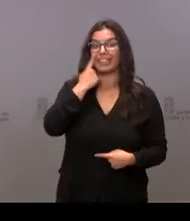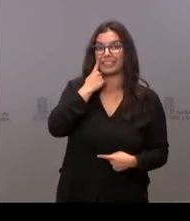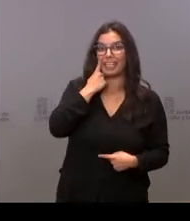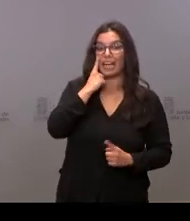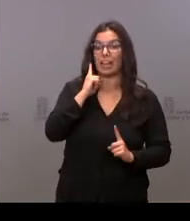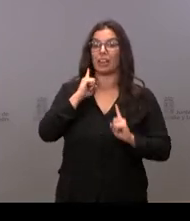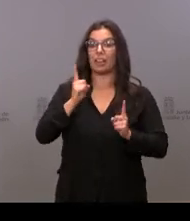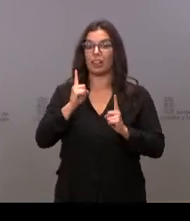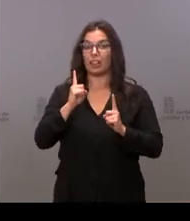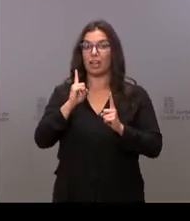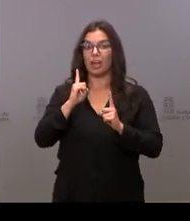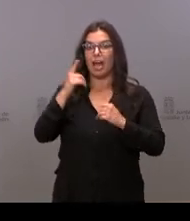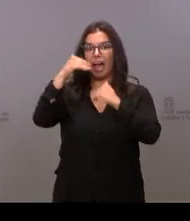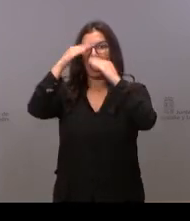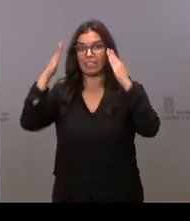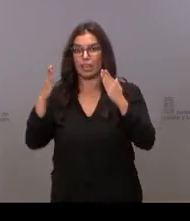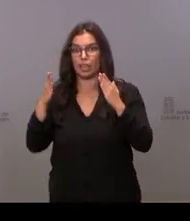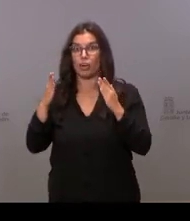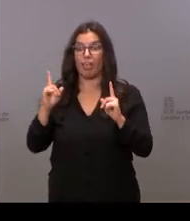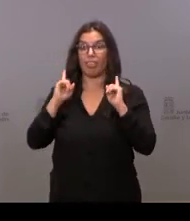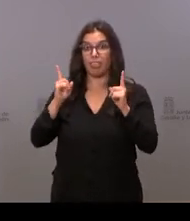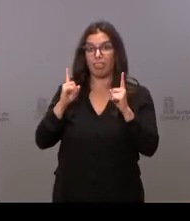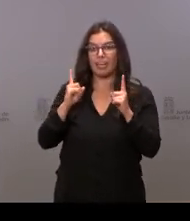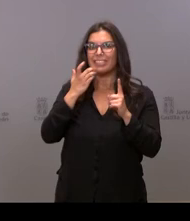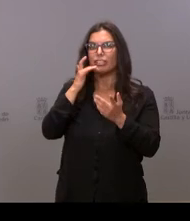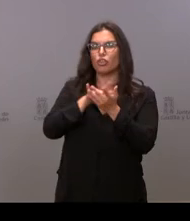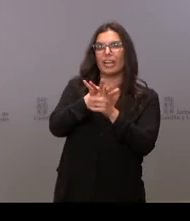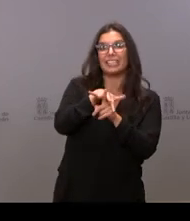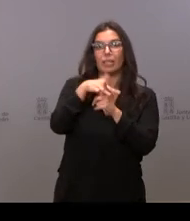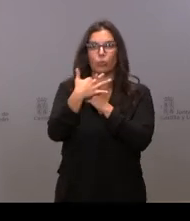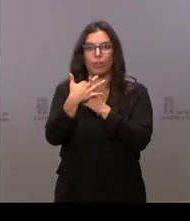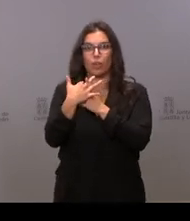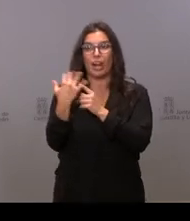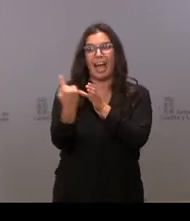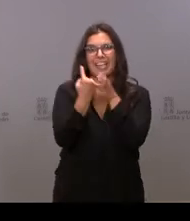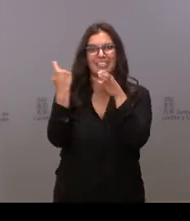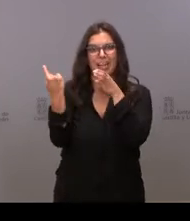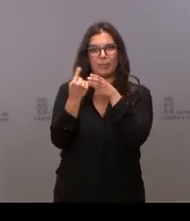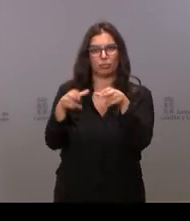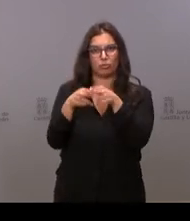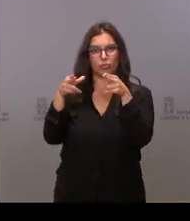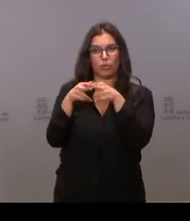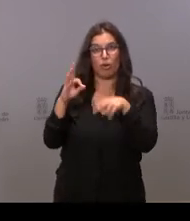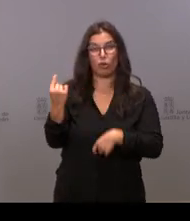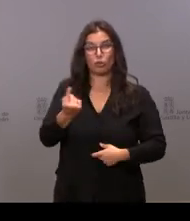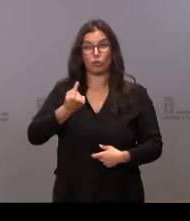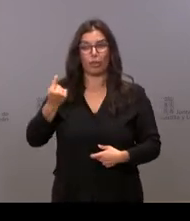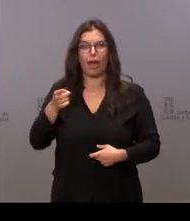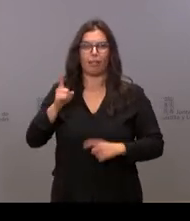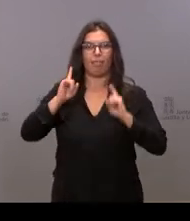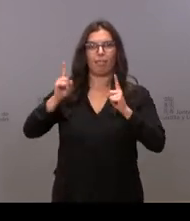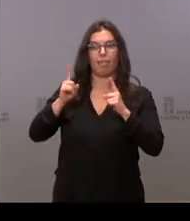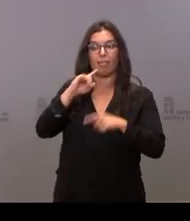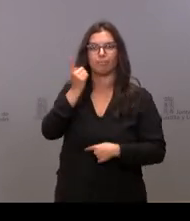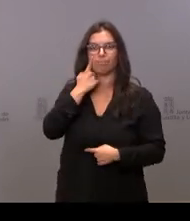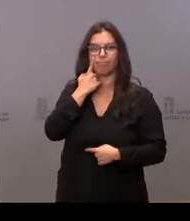intervenir mejor y con anticipación en situaciones de aislamiento social y de soledad. Eso es